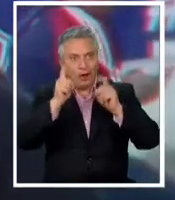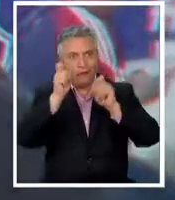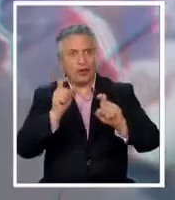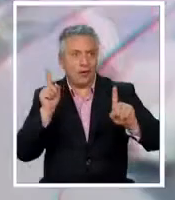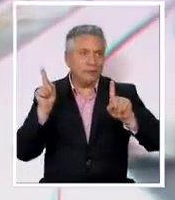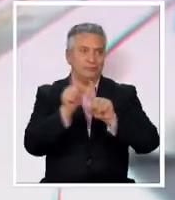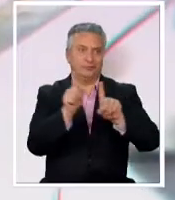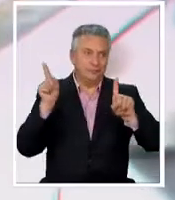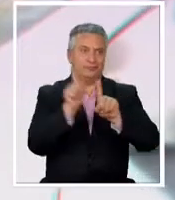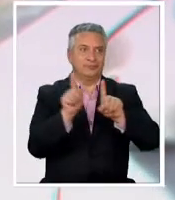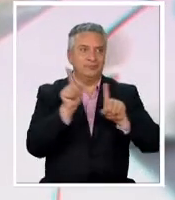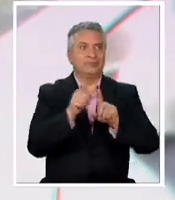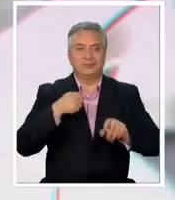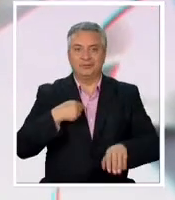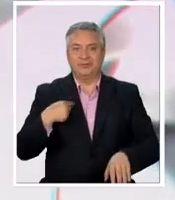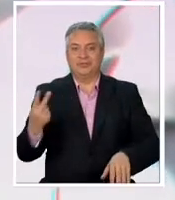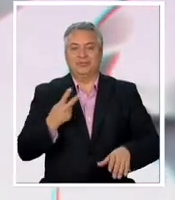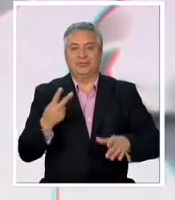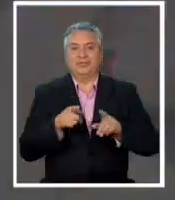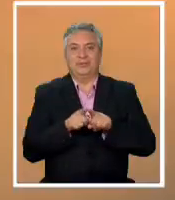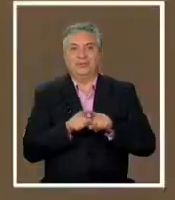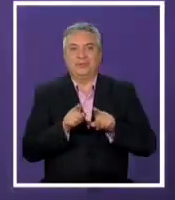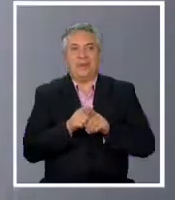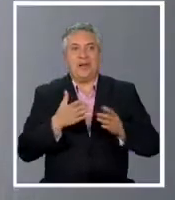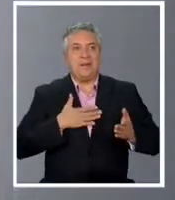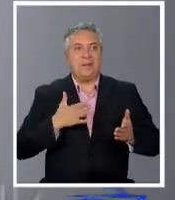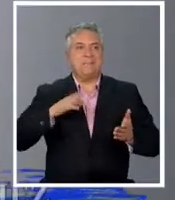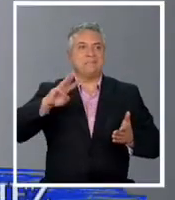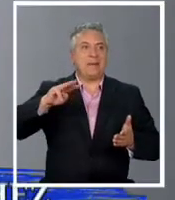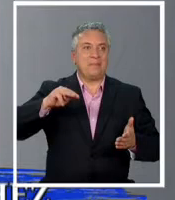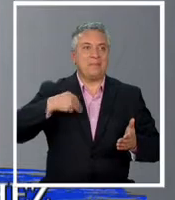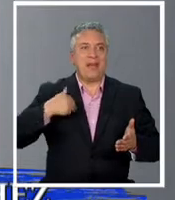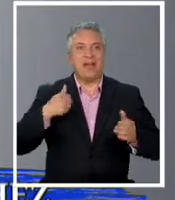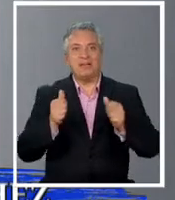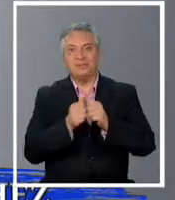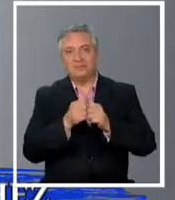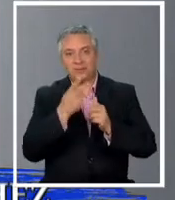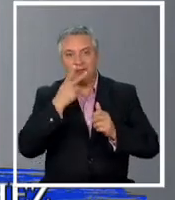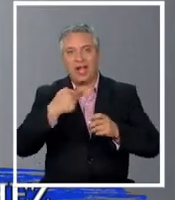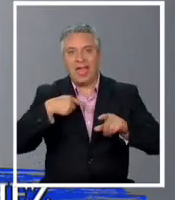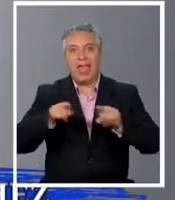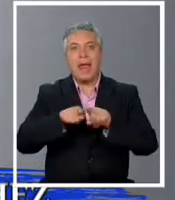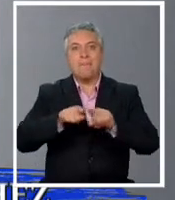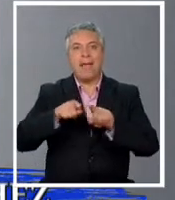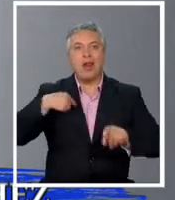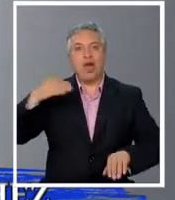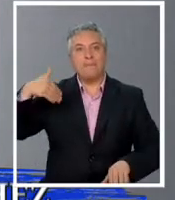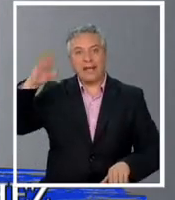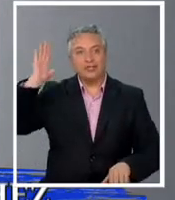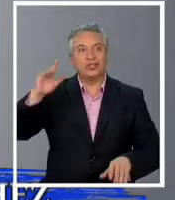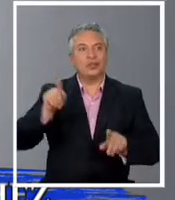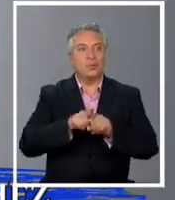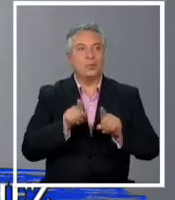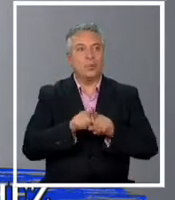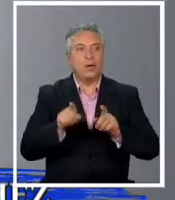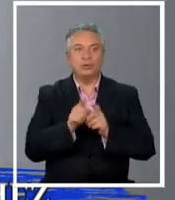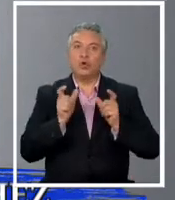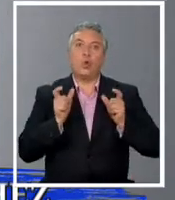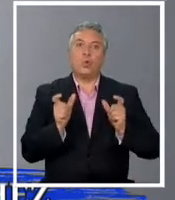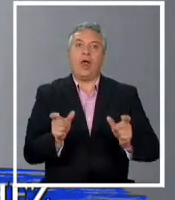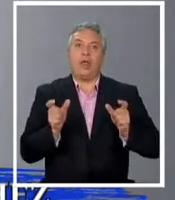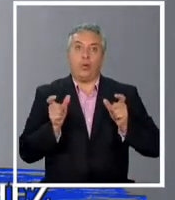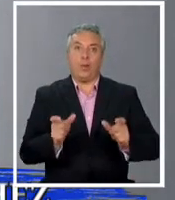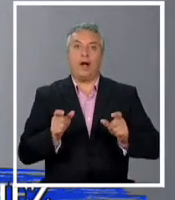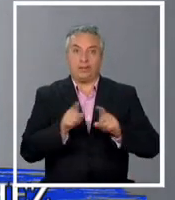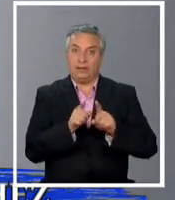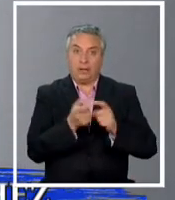que de repente no sé nosotros como mi mamá de repente o no somos mi hermano mayor hacíamos como tipo guardia ya para